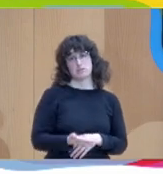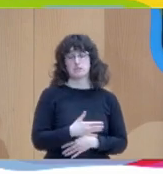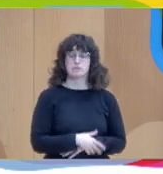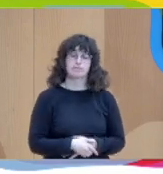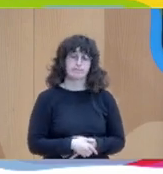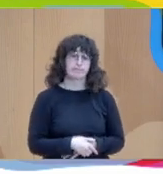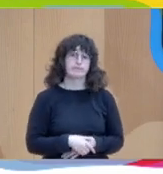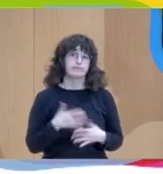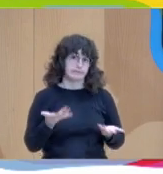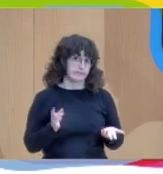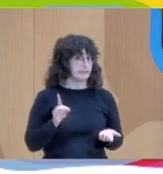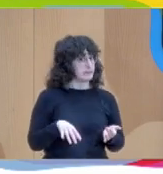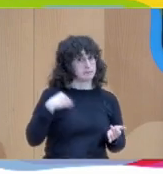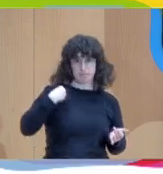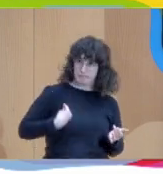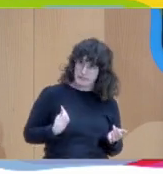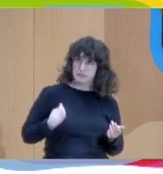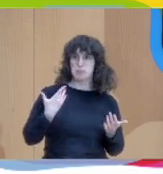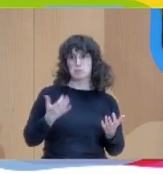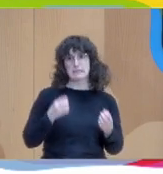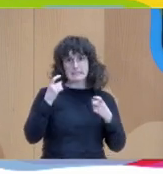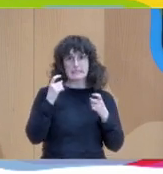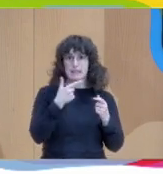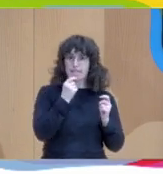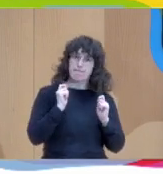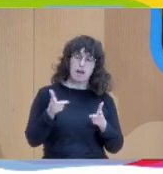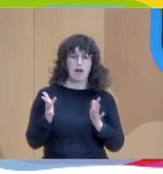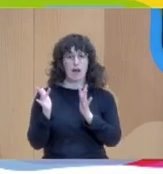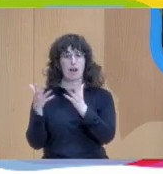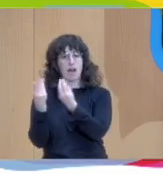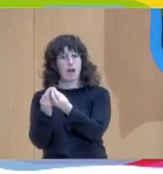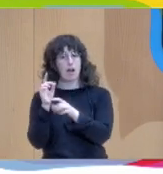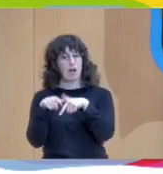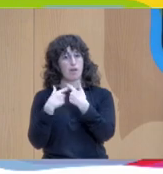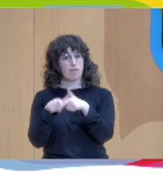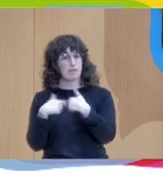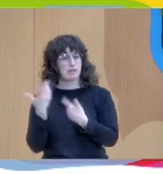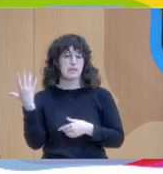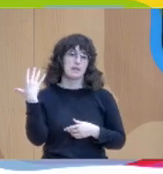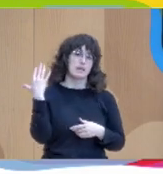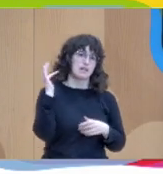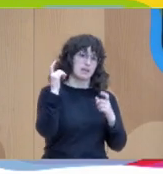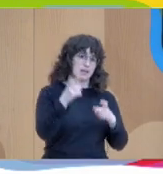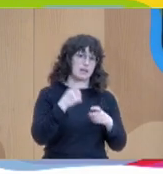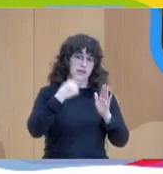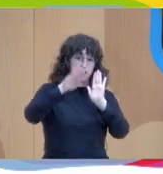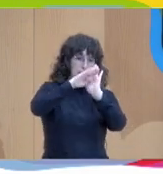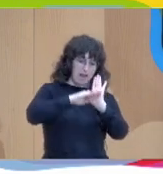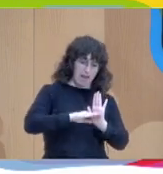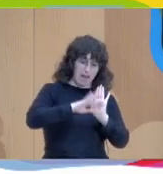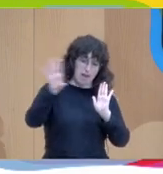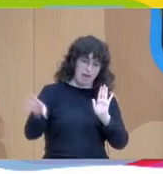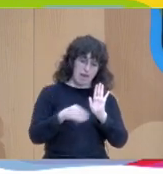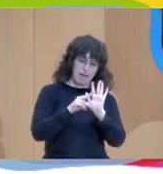seguir haciendo facilitaciones con familias y poder intentar encajar en la agenda las facilitaciones con las familias y luego en las